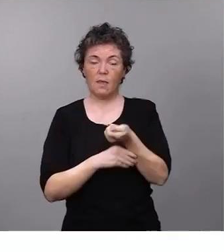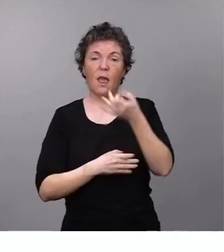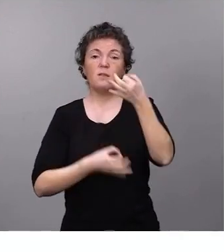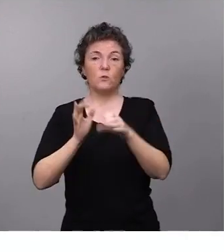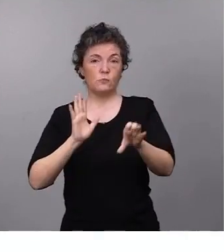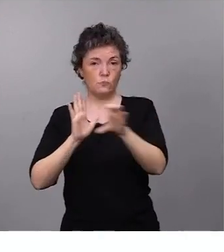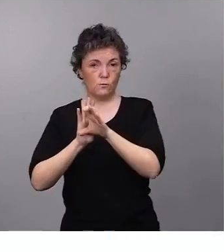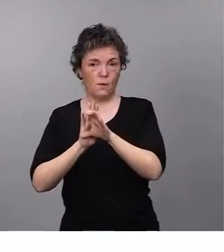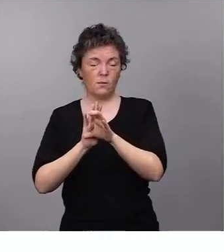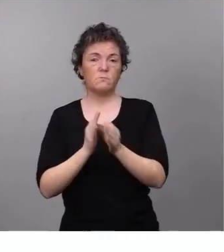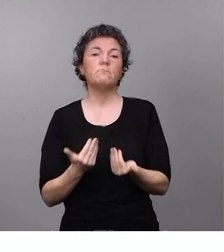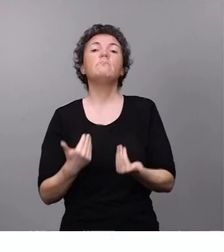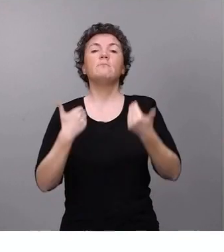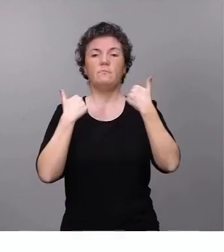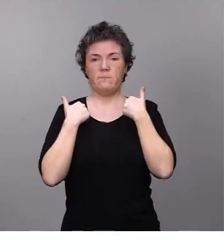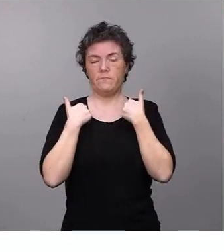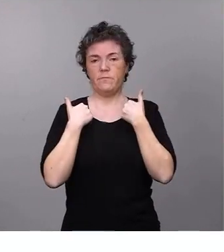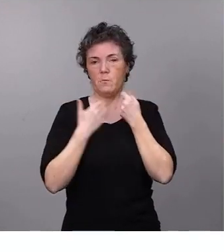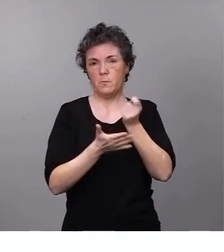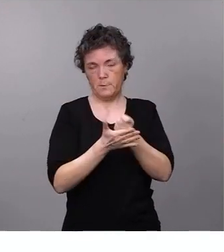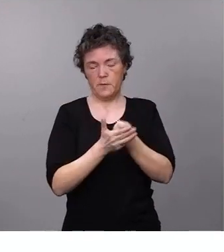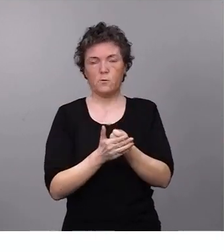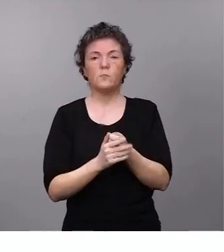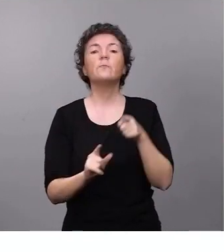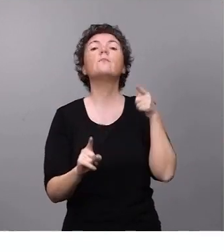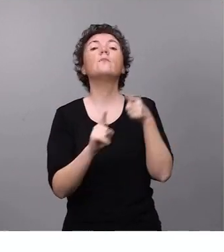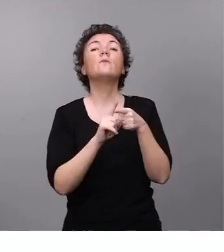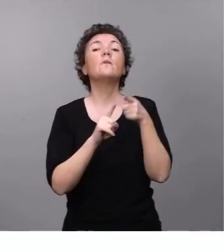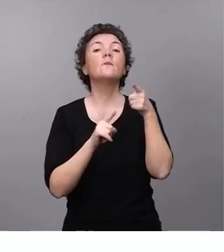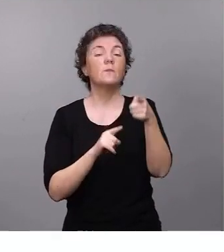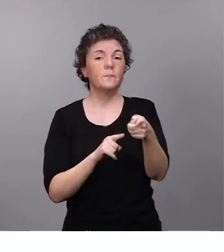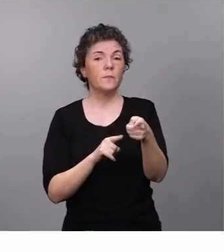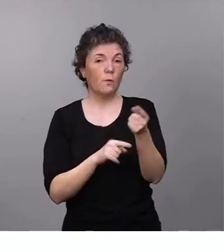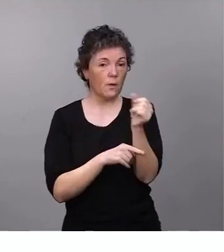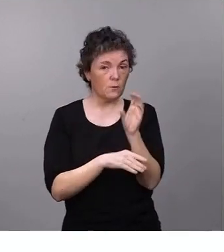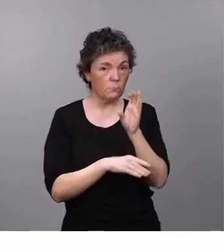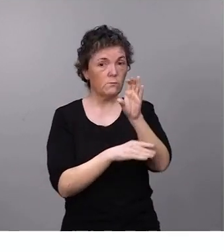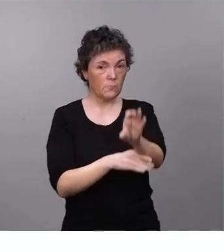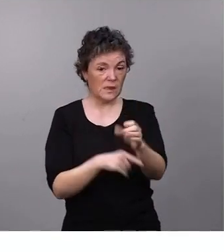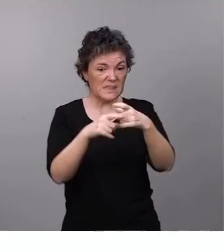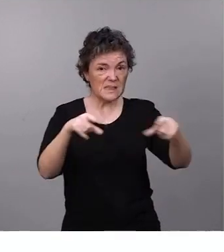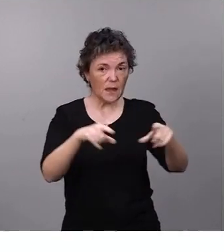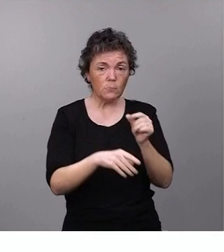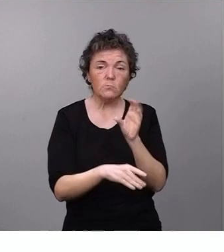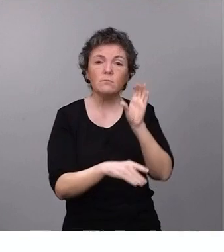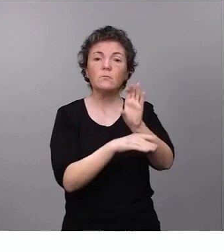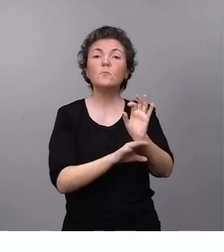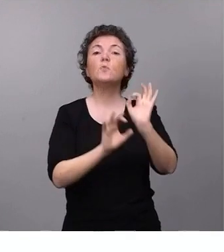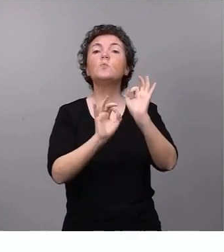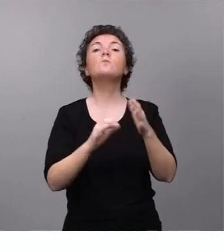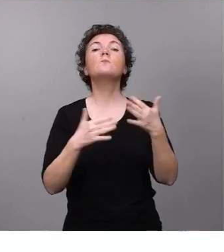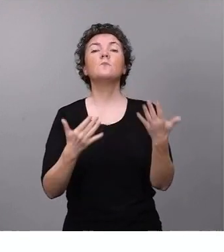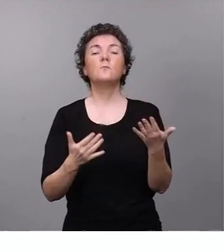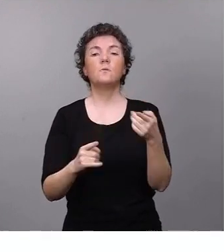hacen frente a los pagos. Y la finalidad de ese dinero, de ese cheque, tiene precisamente por objeto el